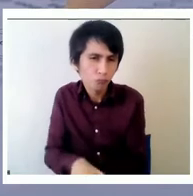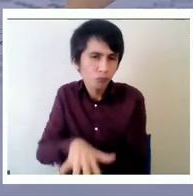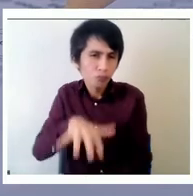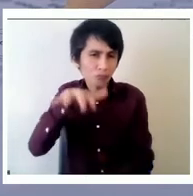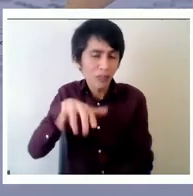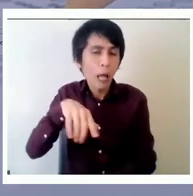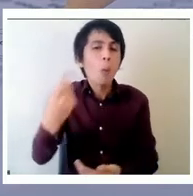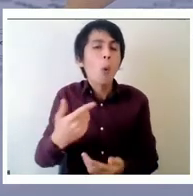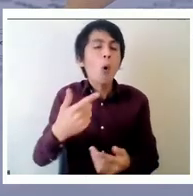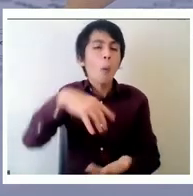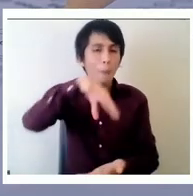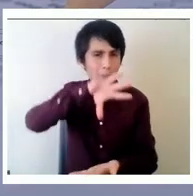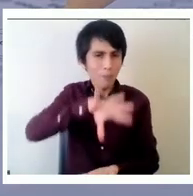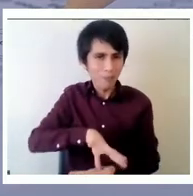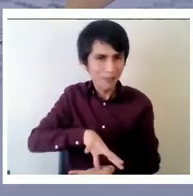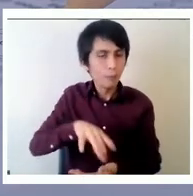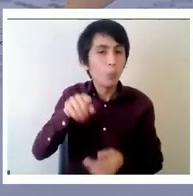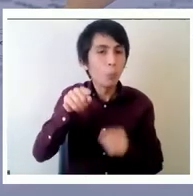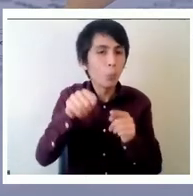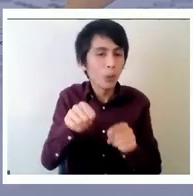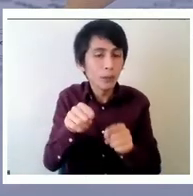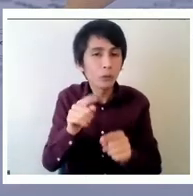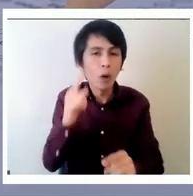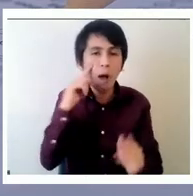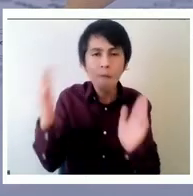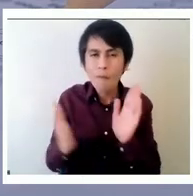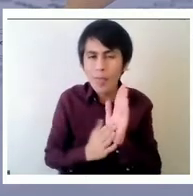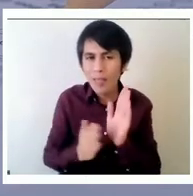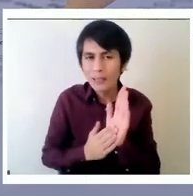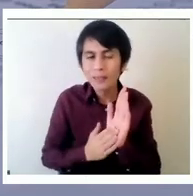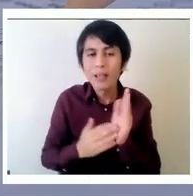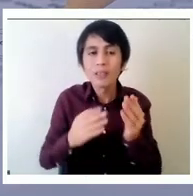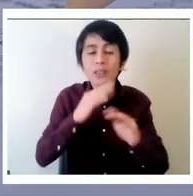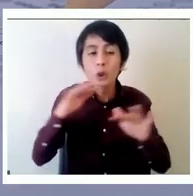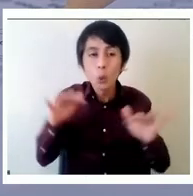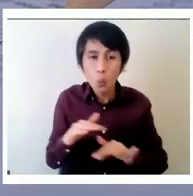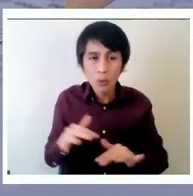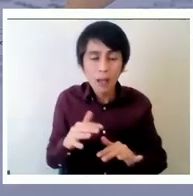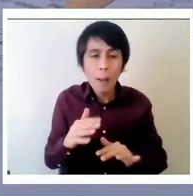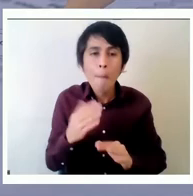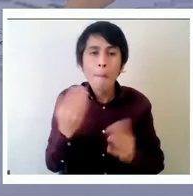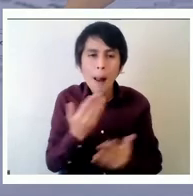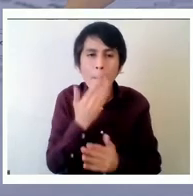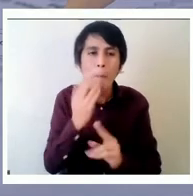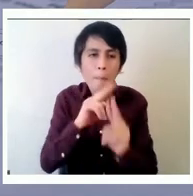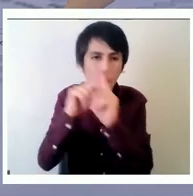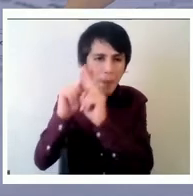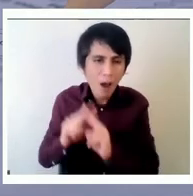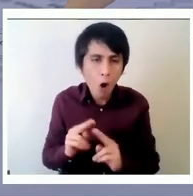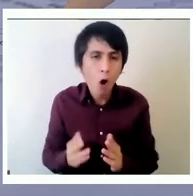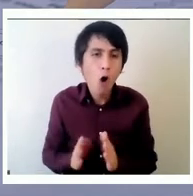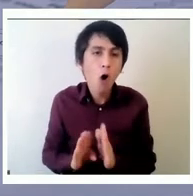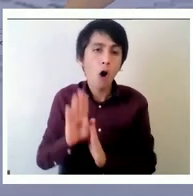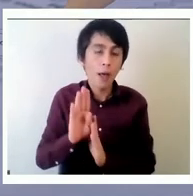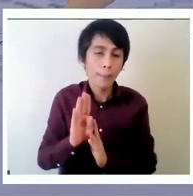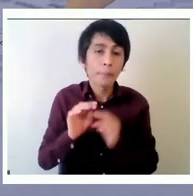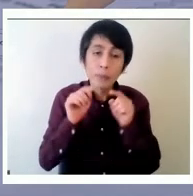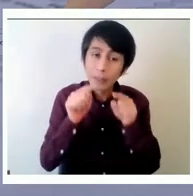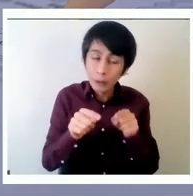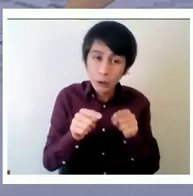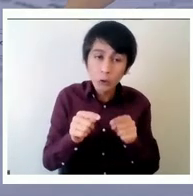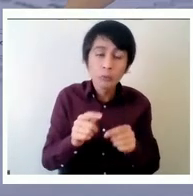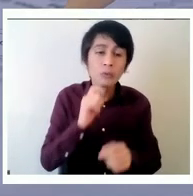evidencias que se han utilizado que se establecen para las mejores entonces esto puede ser bastante